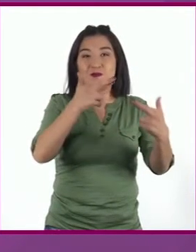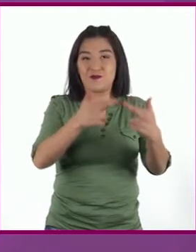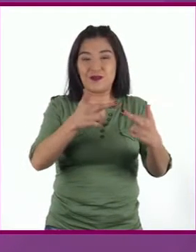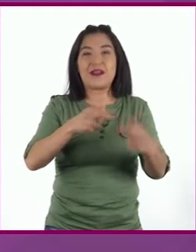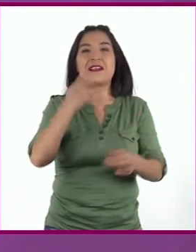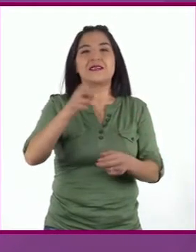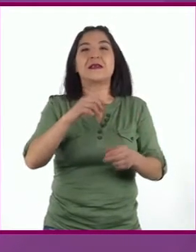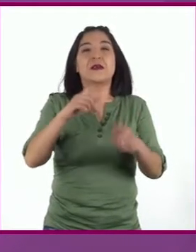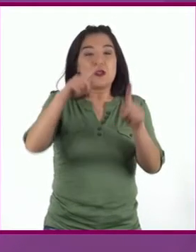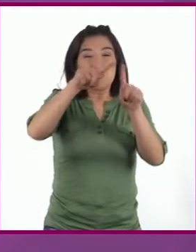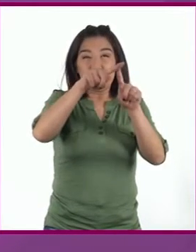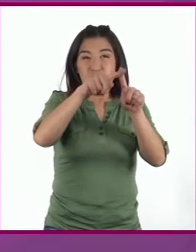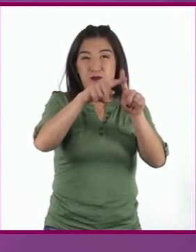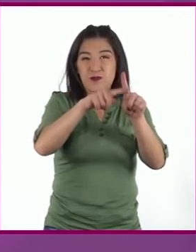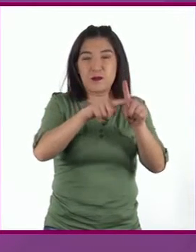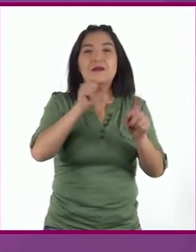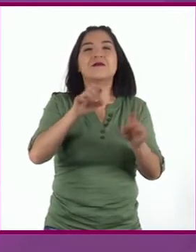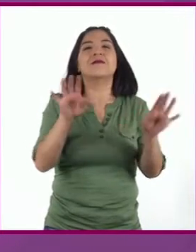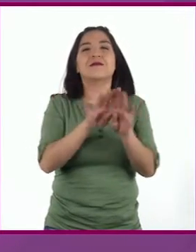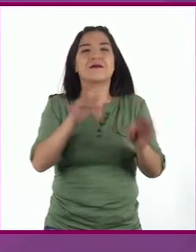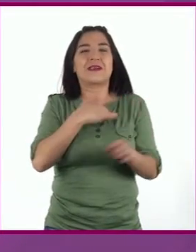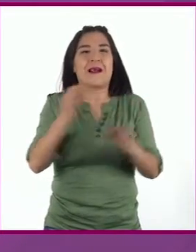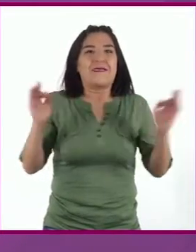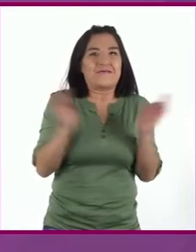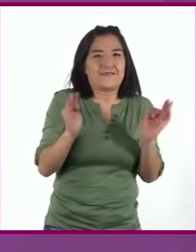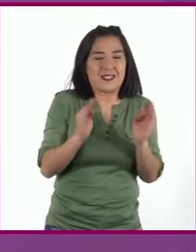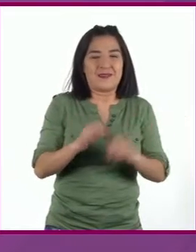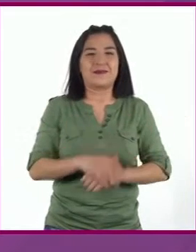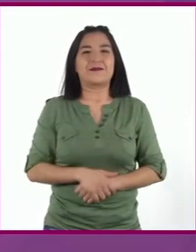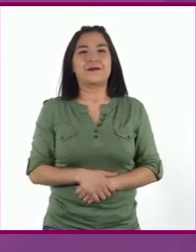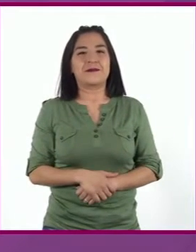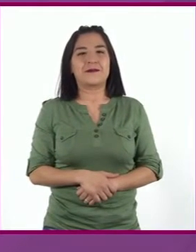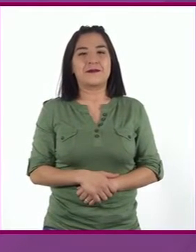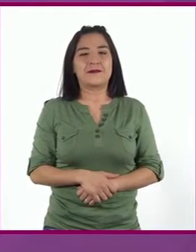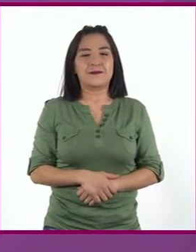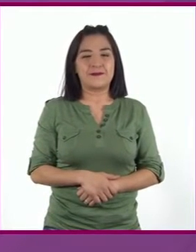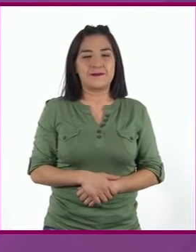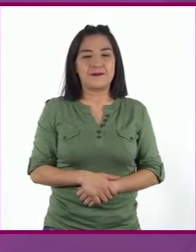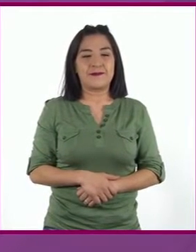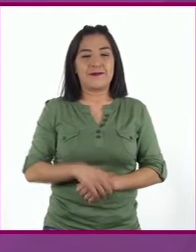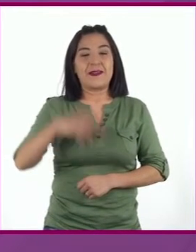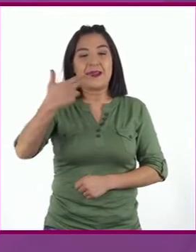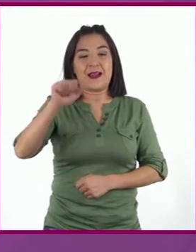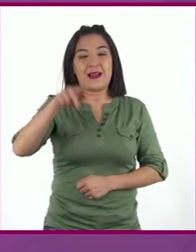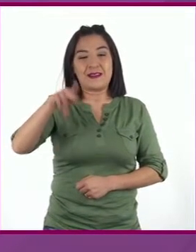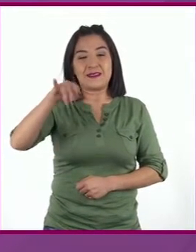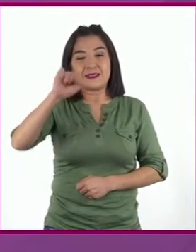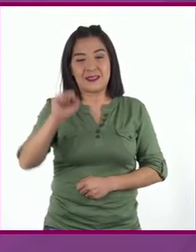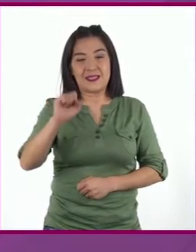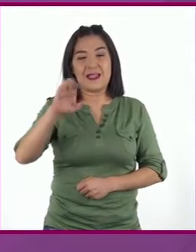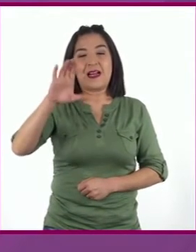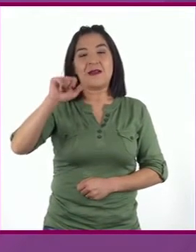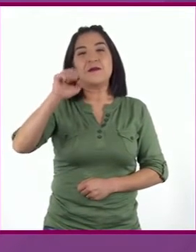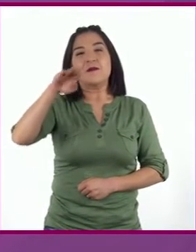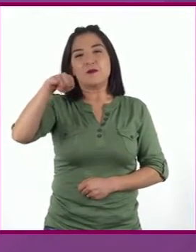hasta estar ausentes en regiones frías Halfer y Edmonds, 1982